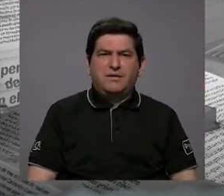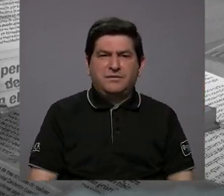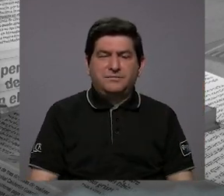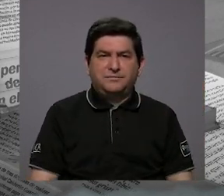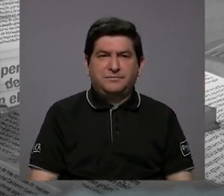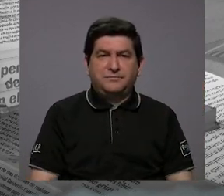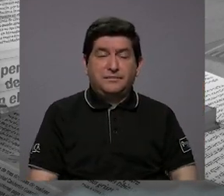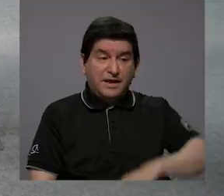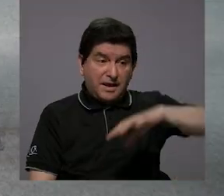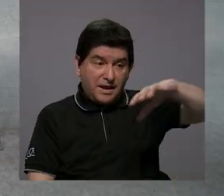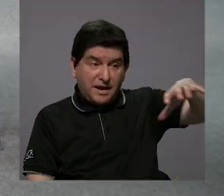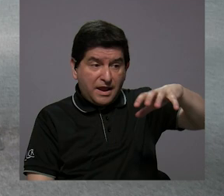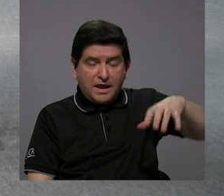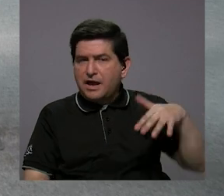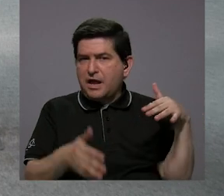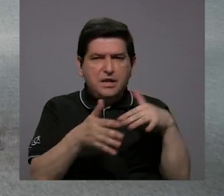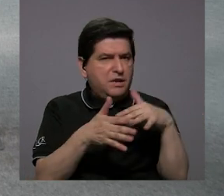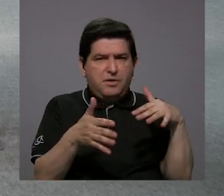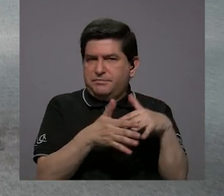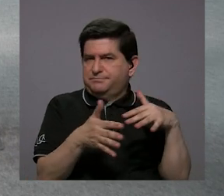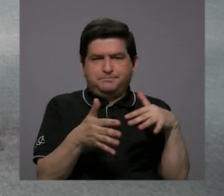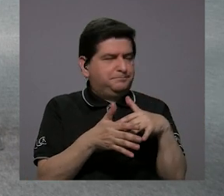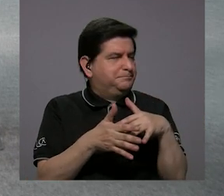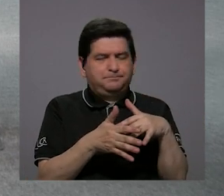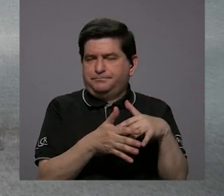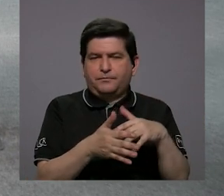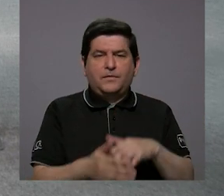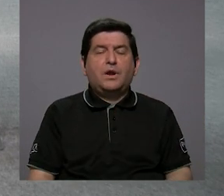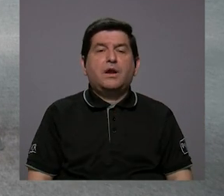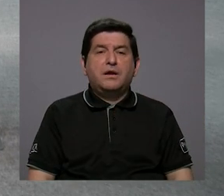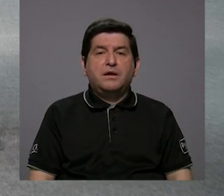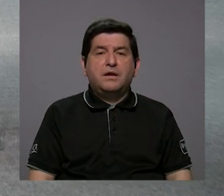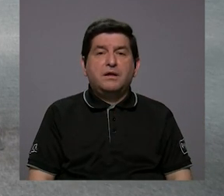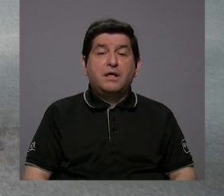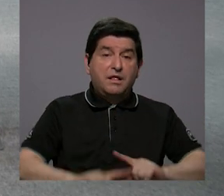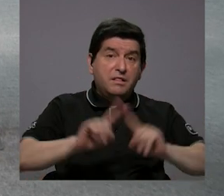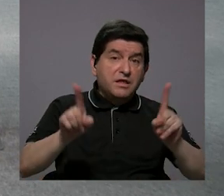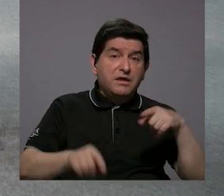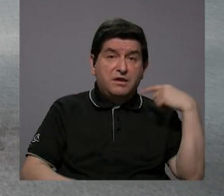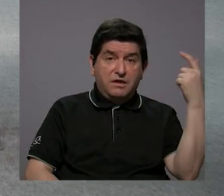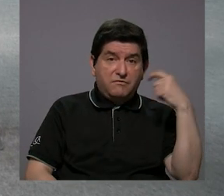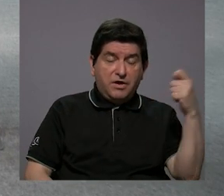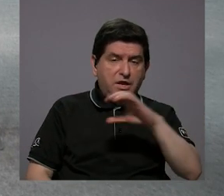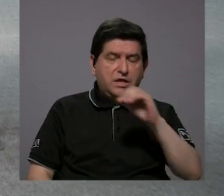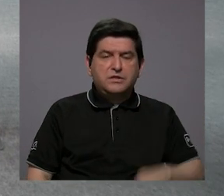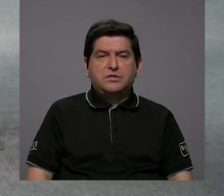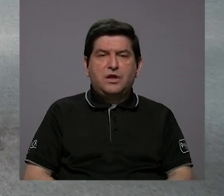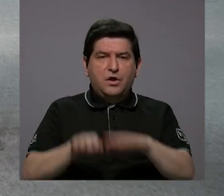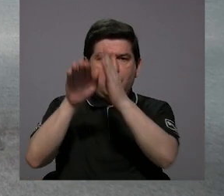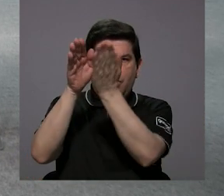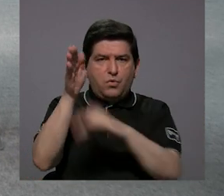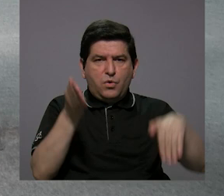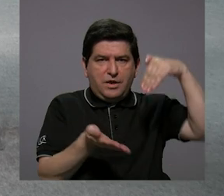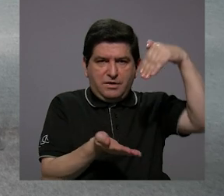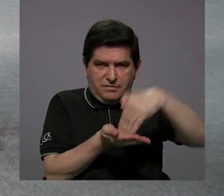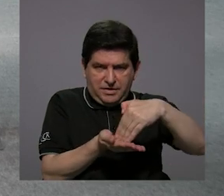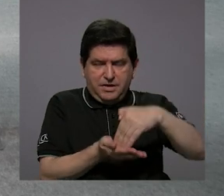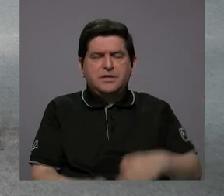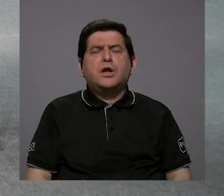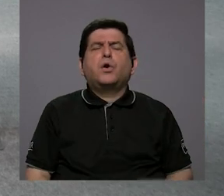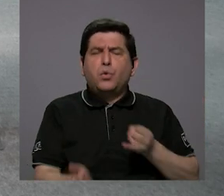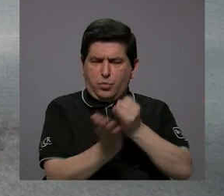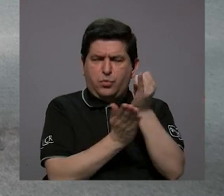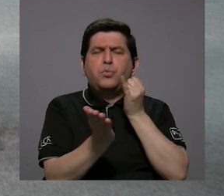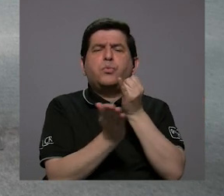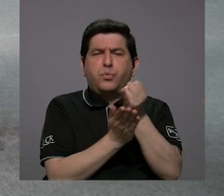están? Bueno, el Caribe no se ha estudiado tanto como la zona de Guanacaste y el Valle Central, que es quizás donde se